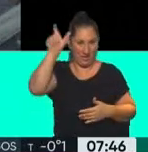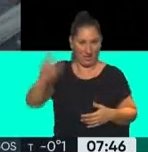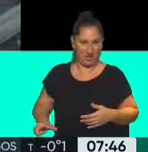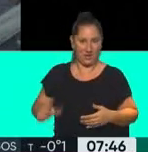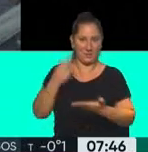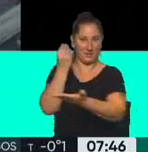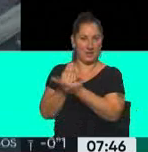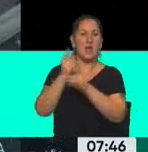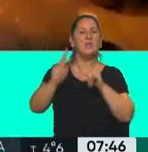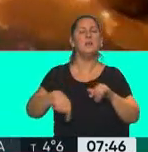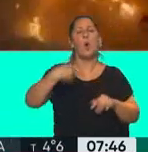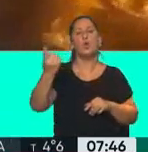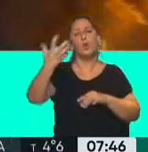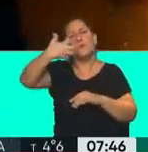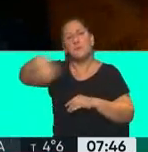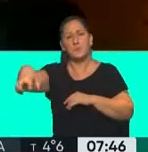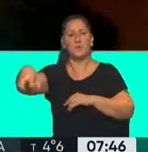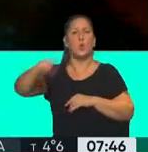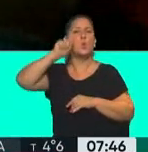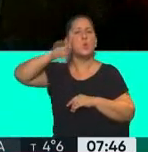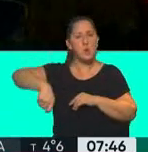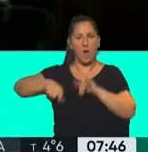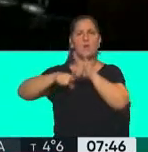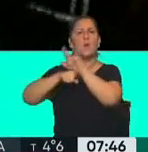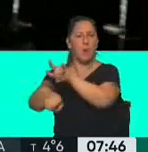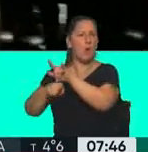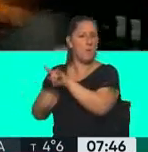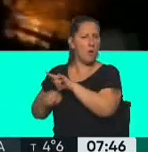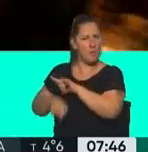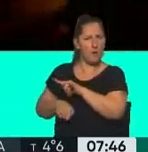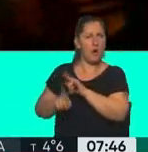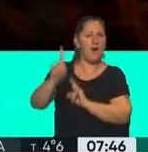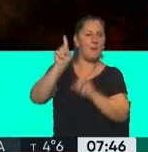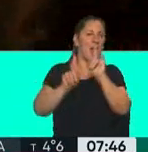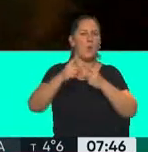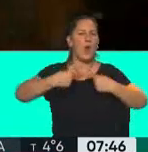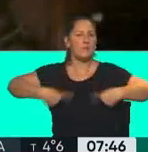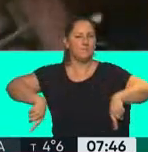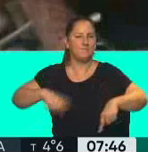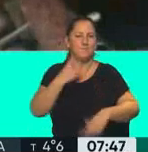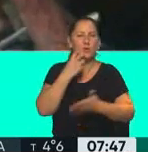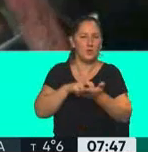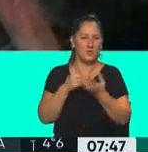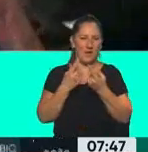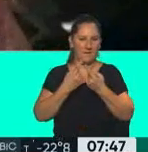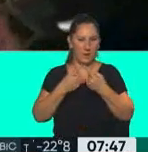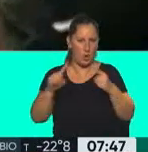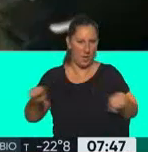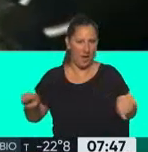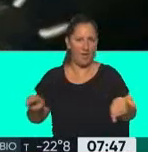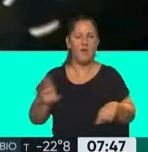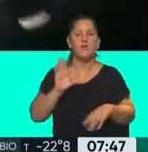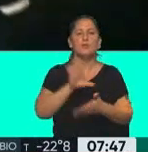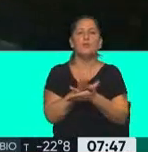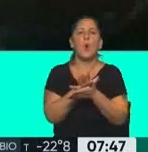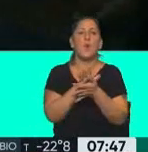otros bombardeos en distintas partes de Ucrania son algunas de las noticias, novedades que tenemos que comentar sobre